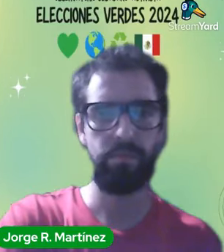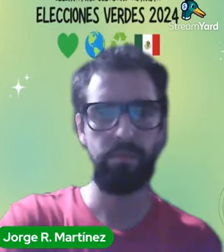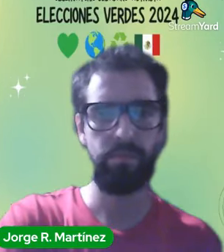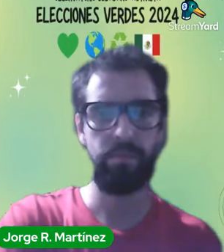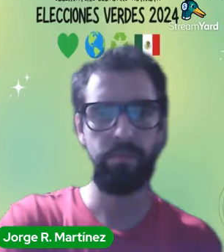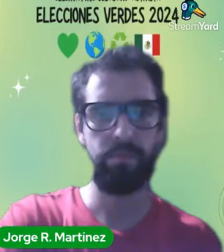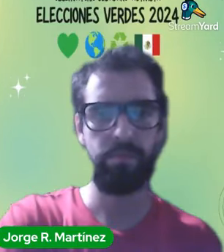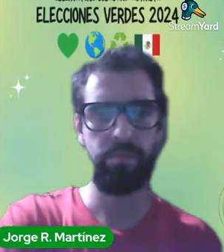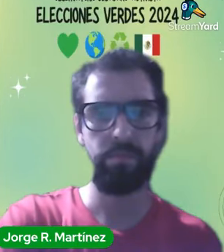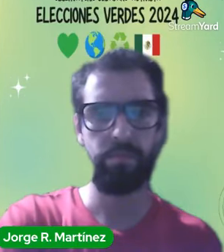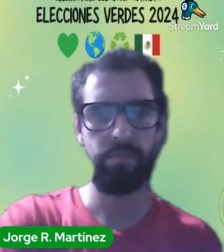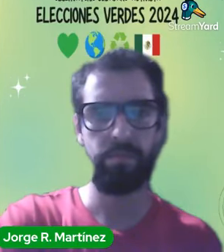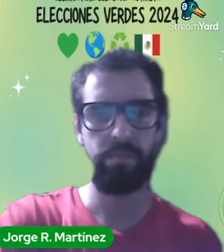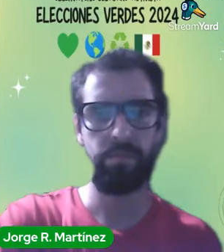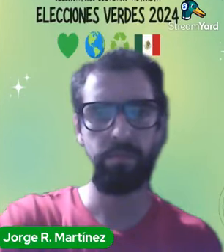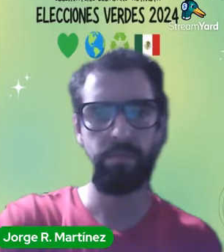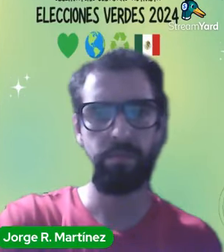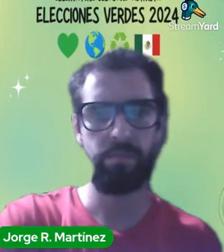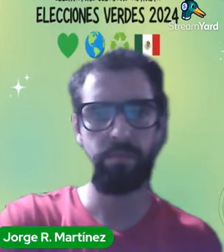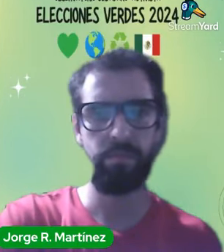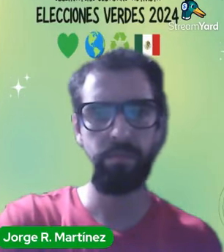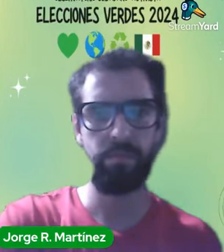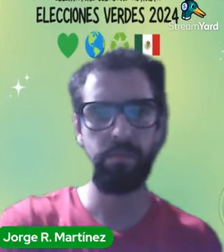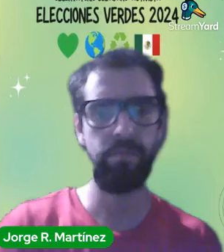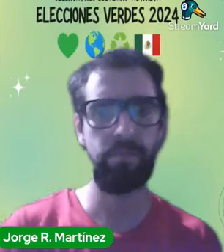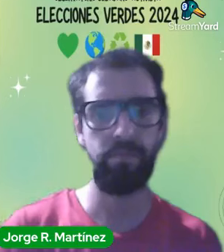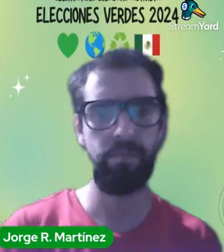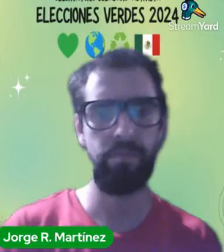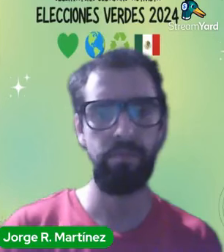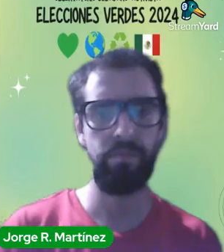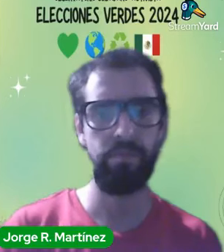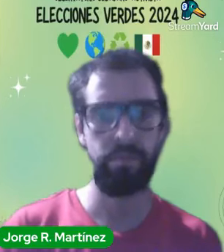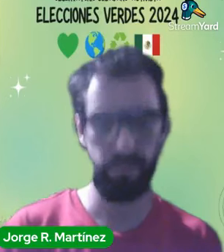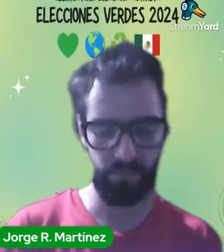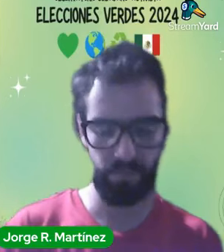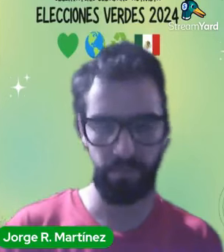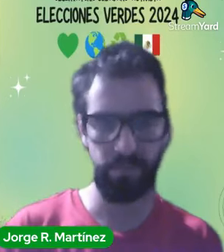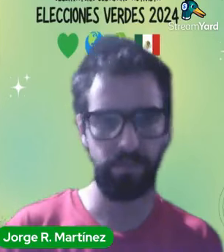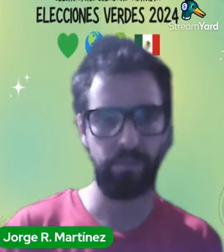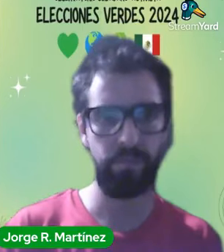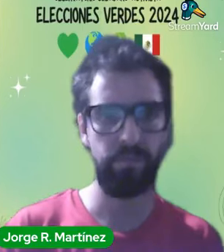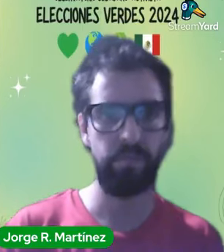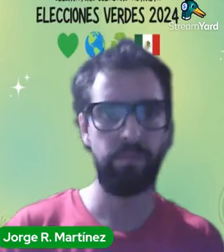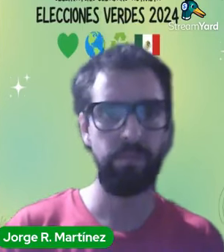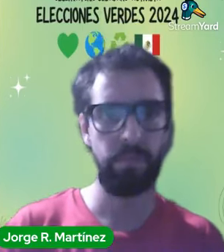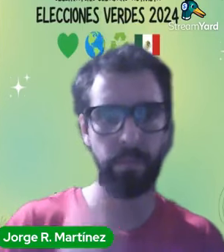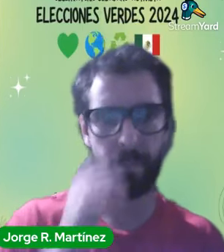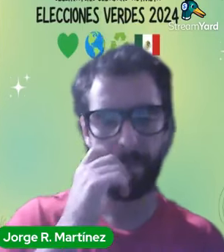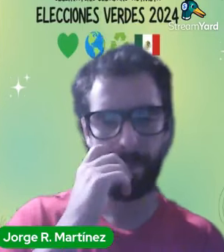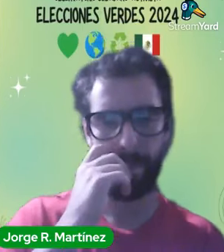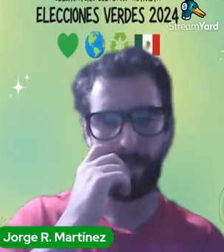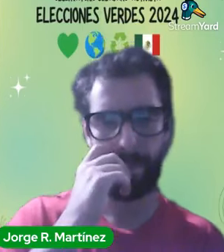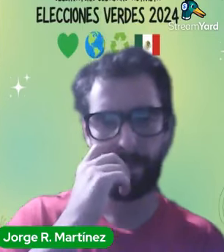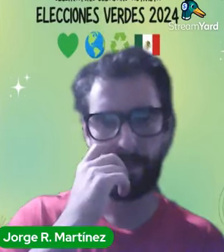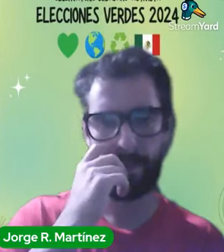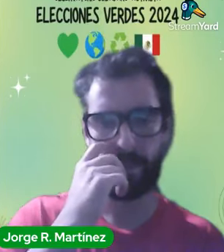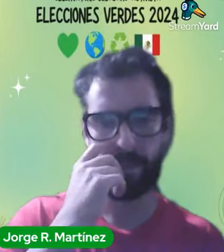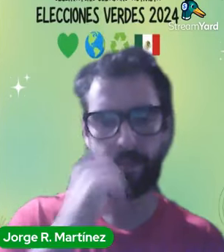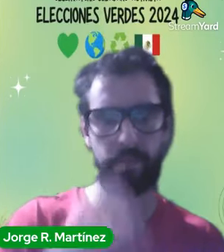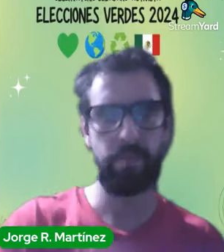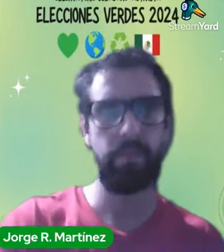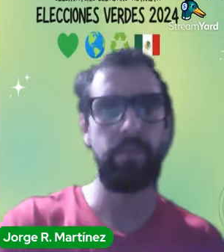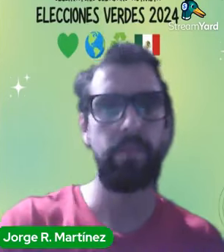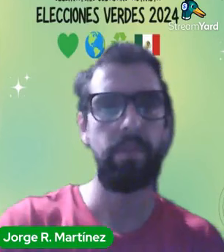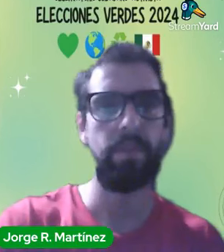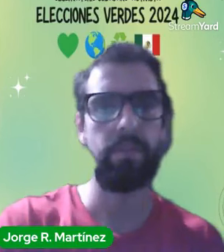tú quieras dar para cerrar esta conversación y por supuesto seguirle dando seguimiento a cada una de estas iniciativas por estos